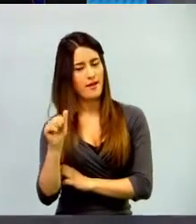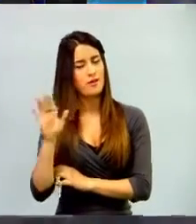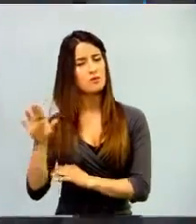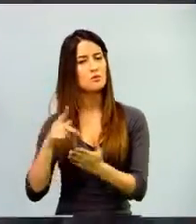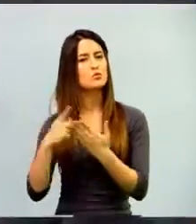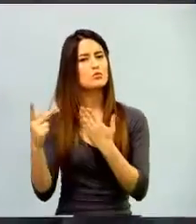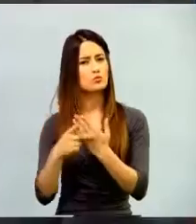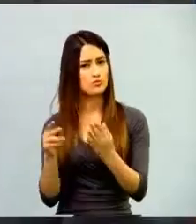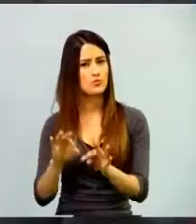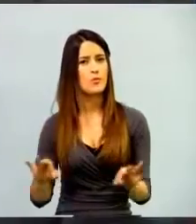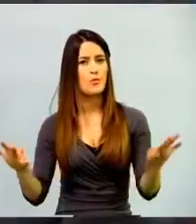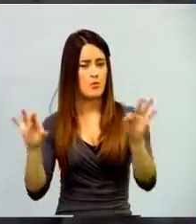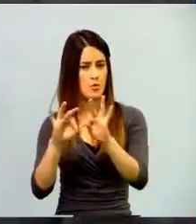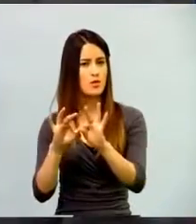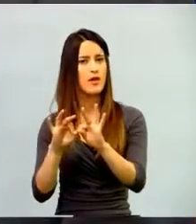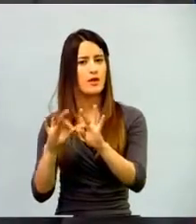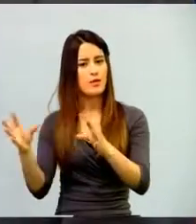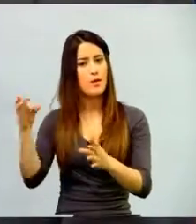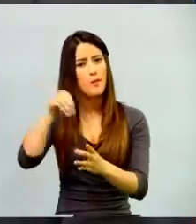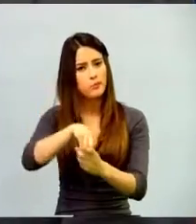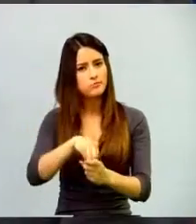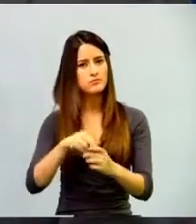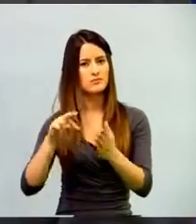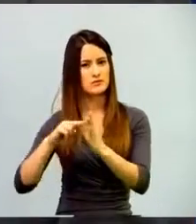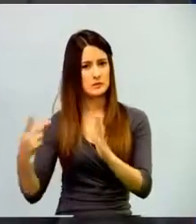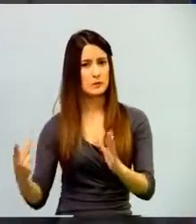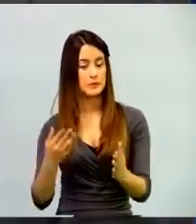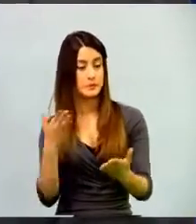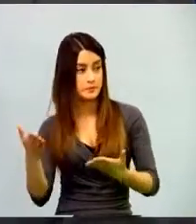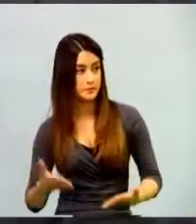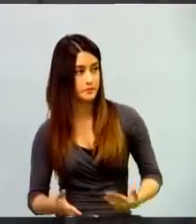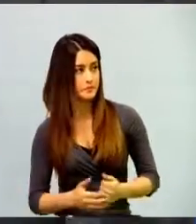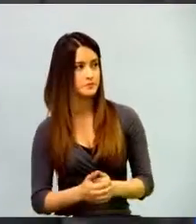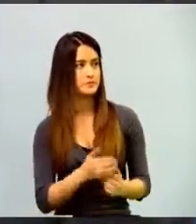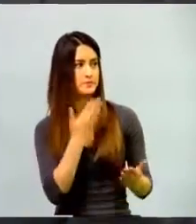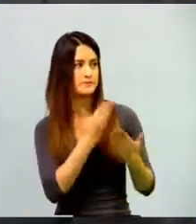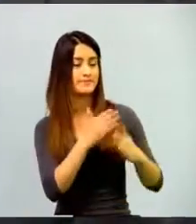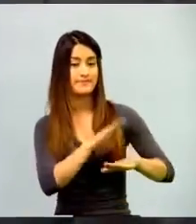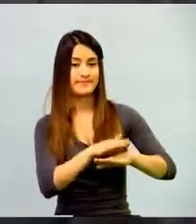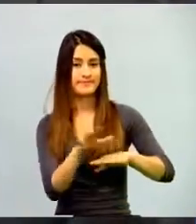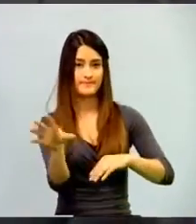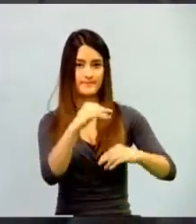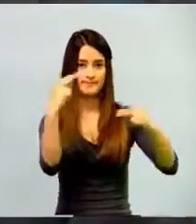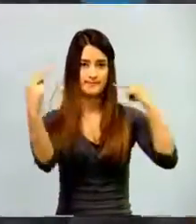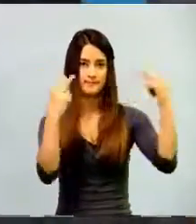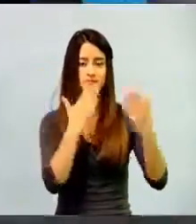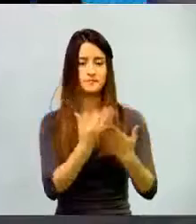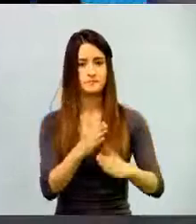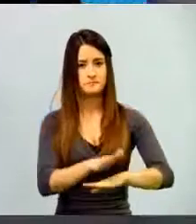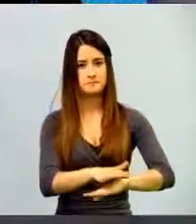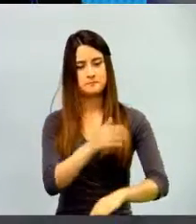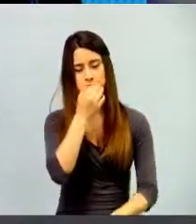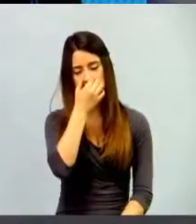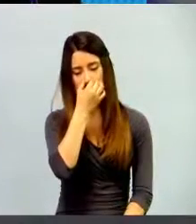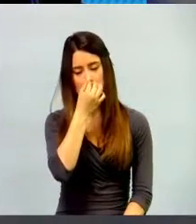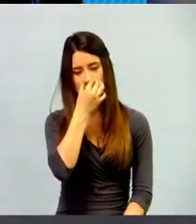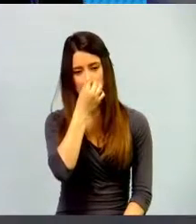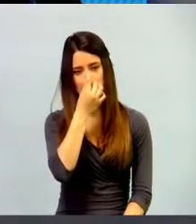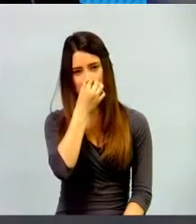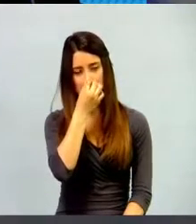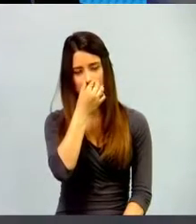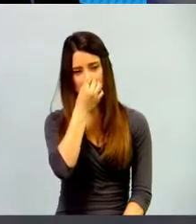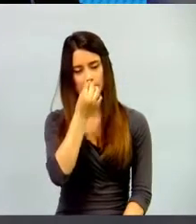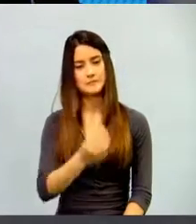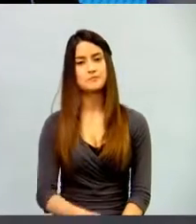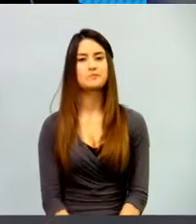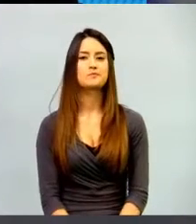muy importante dentro de la parte de tecnología. Bienvenido. Buenas tardes a la audiencia. En este momento